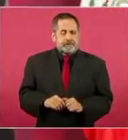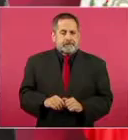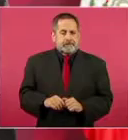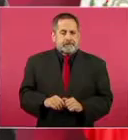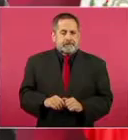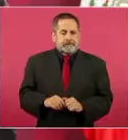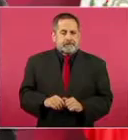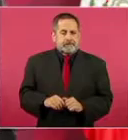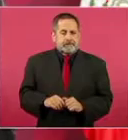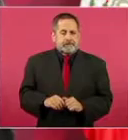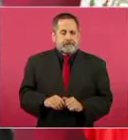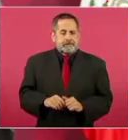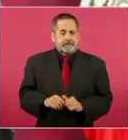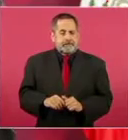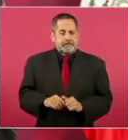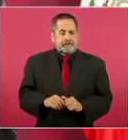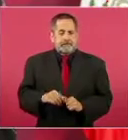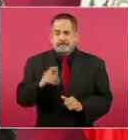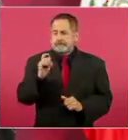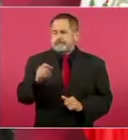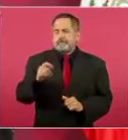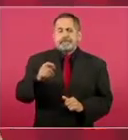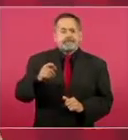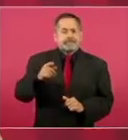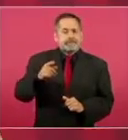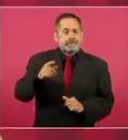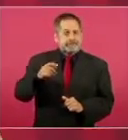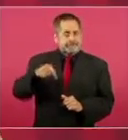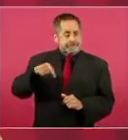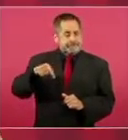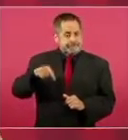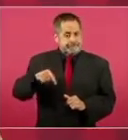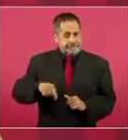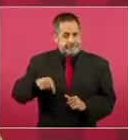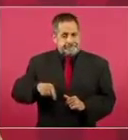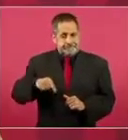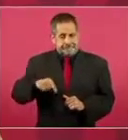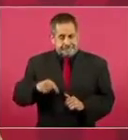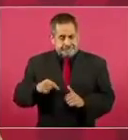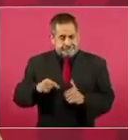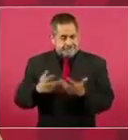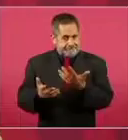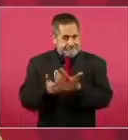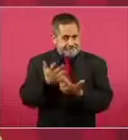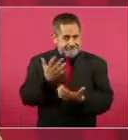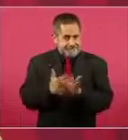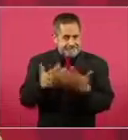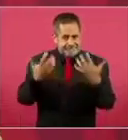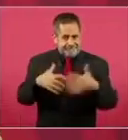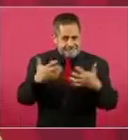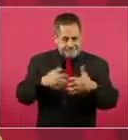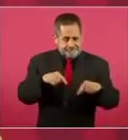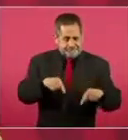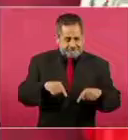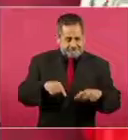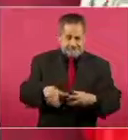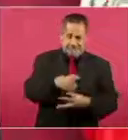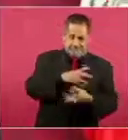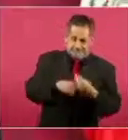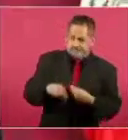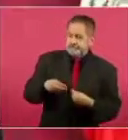Lo que se produzca va a ser para apoyar